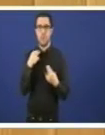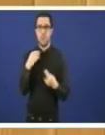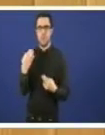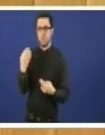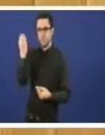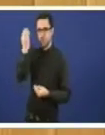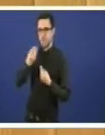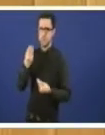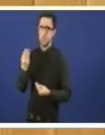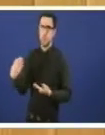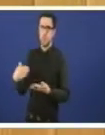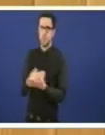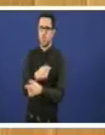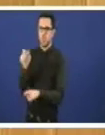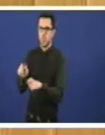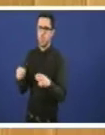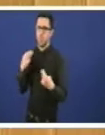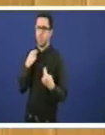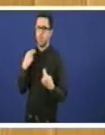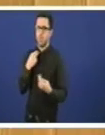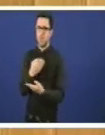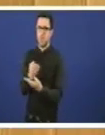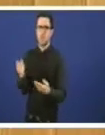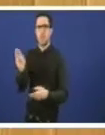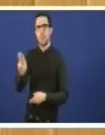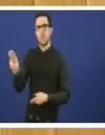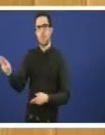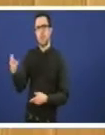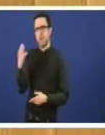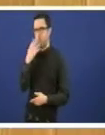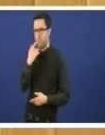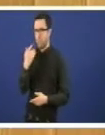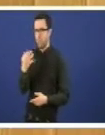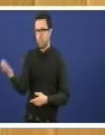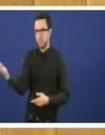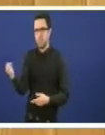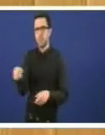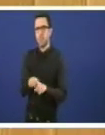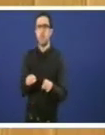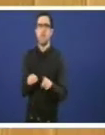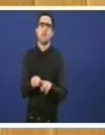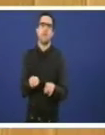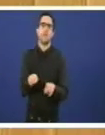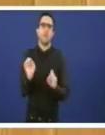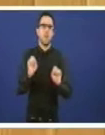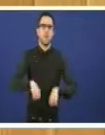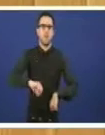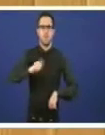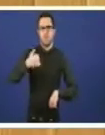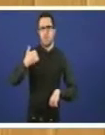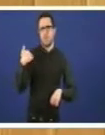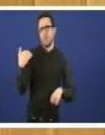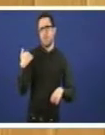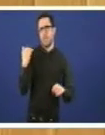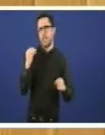coñecen moi ben do Grupo Popular Europeo que se acaba de aprobar no Parlamento hai menos dun mes o informe Iturgaiz que